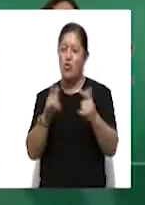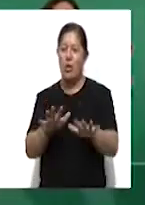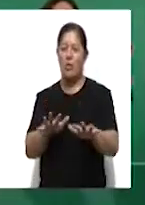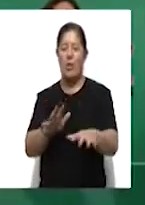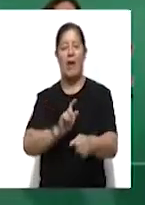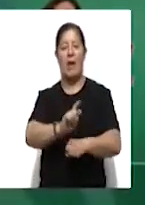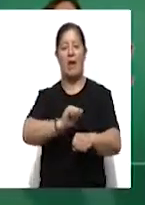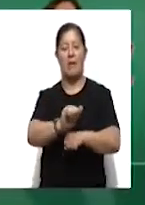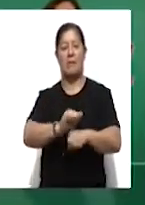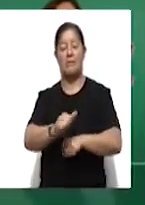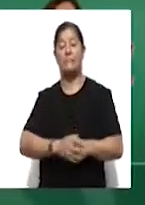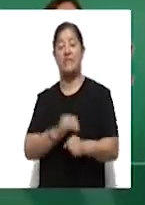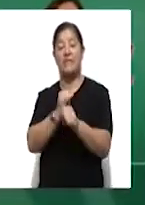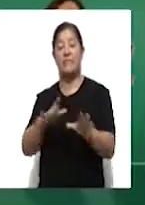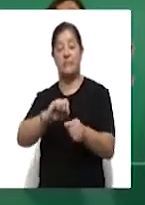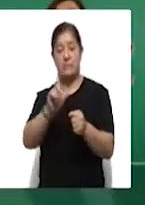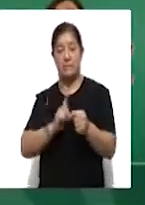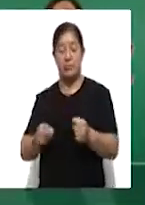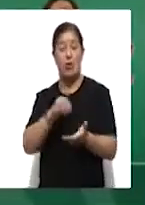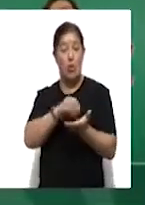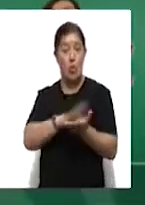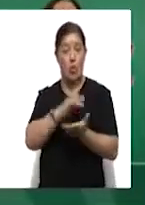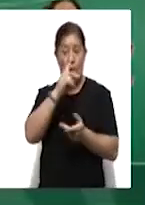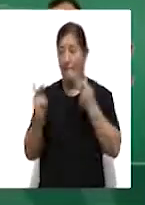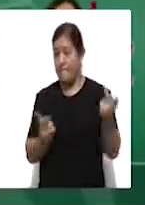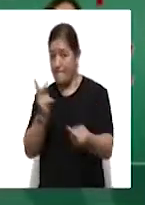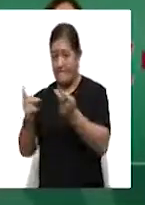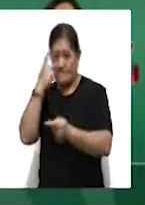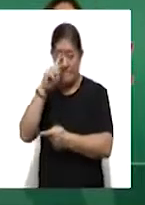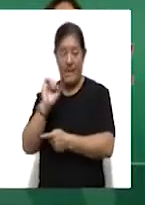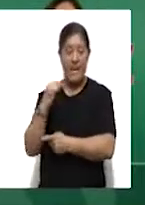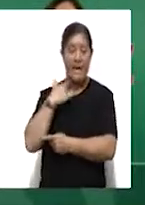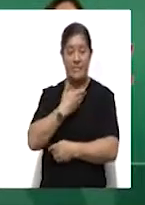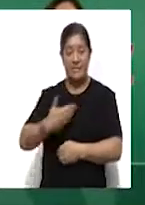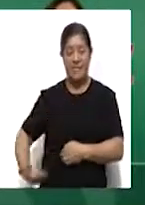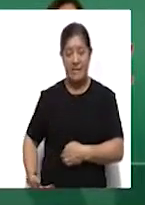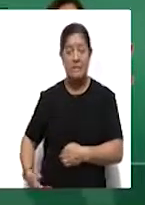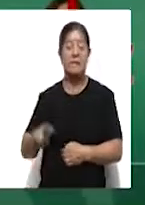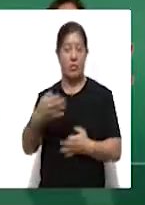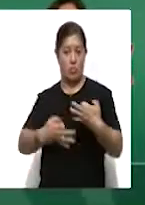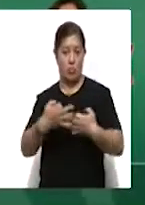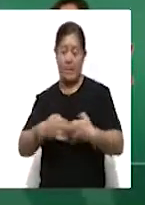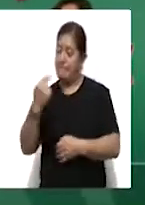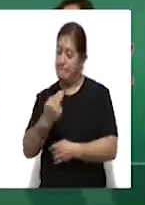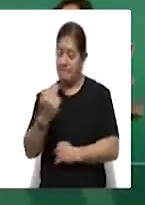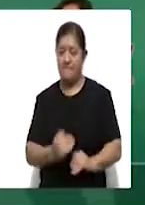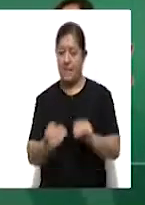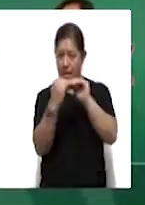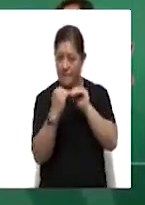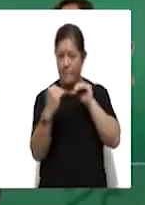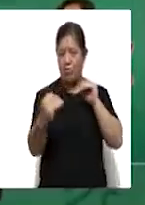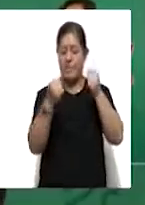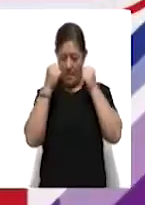En información nacional, consulta para enjuiciar a expresidentes necesaria para la democracia, así lo afirmó el presidente